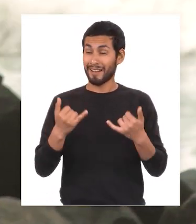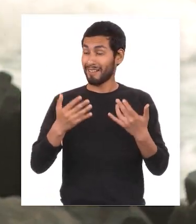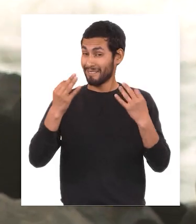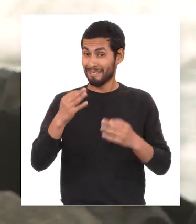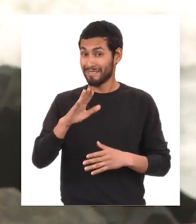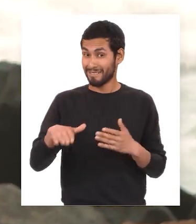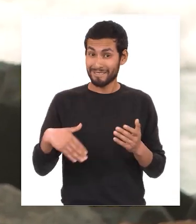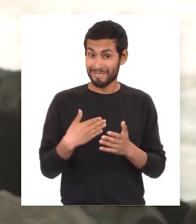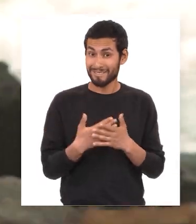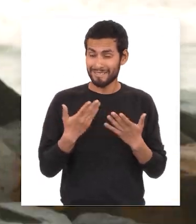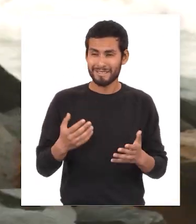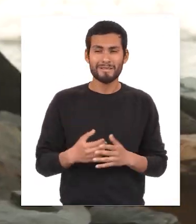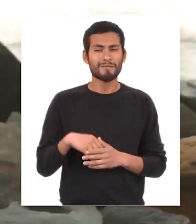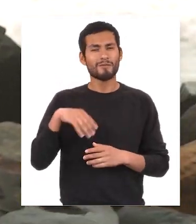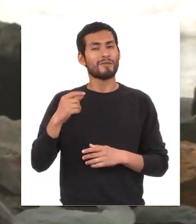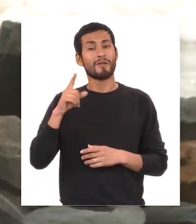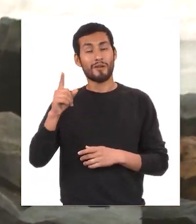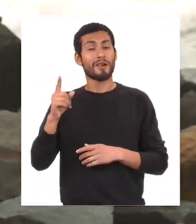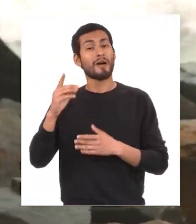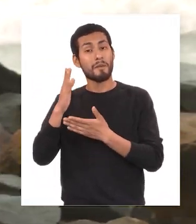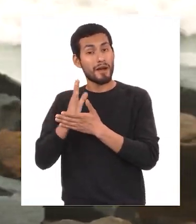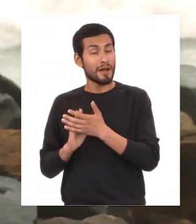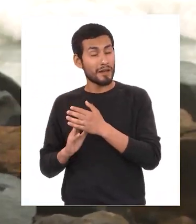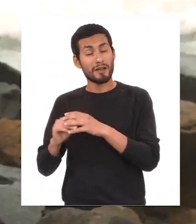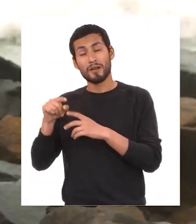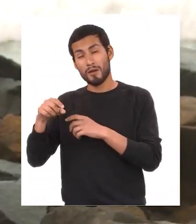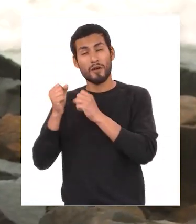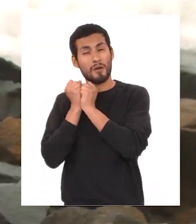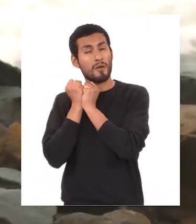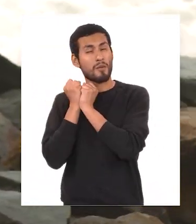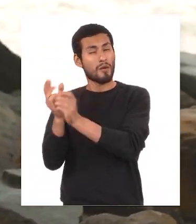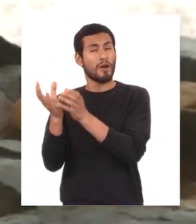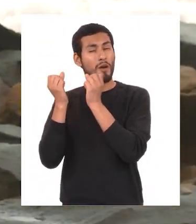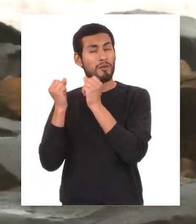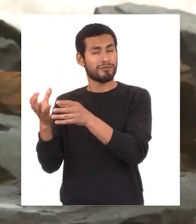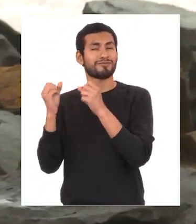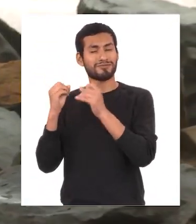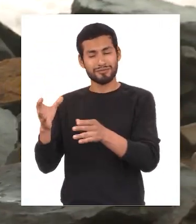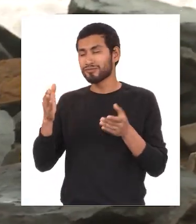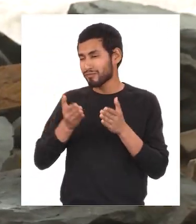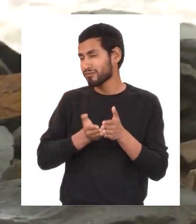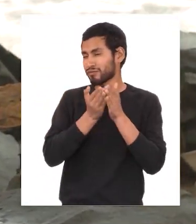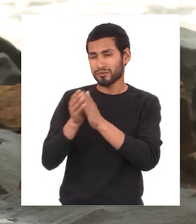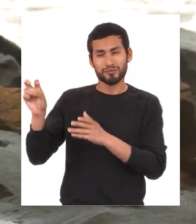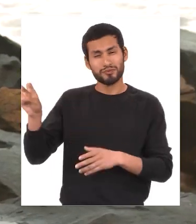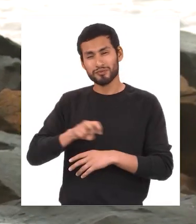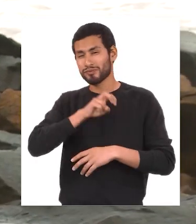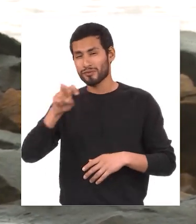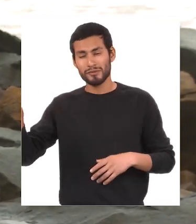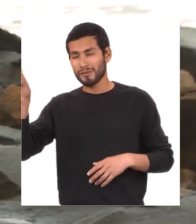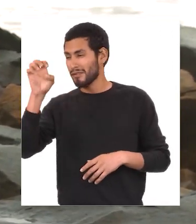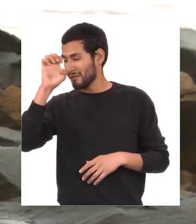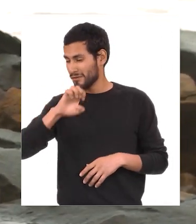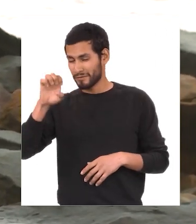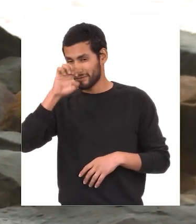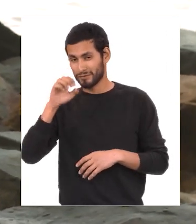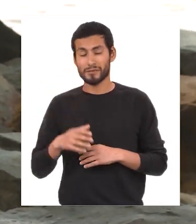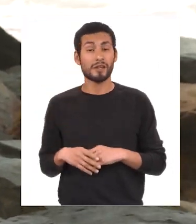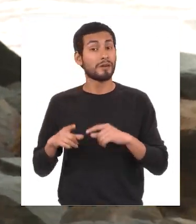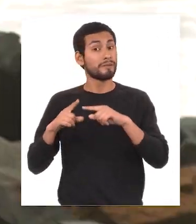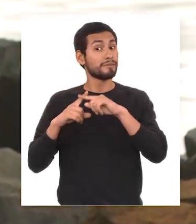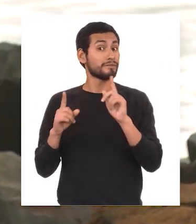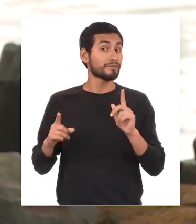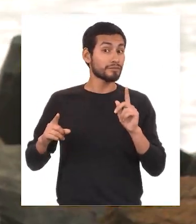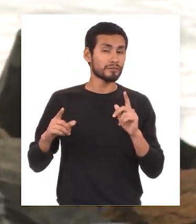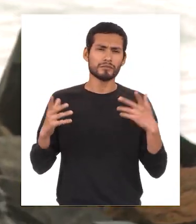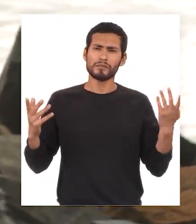todo tiene sentido no es que por un lado hubieron muchos pero muchos viajes realizados por los navegantes europeos